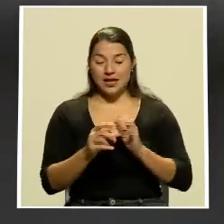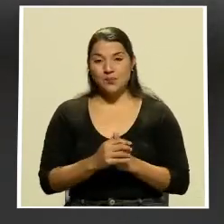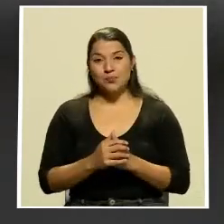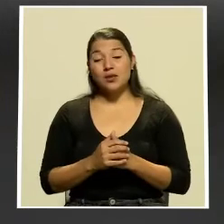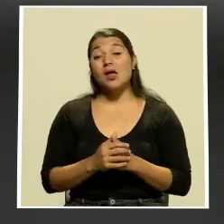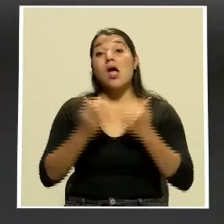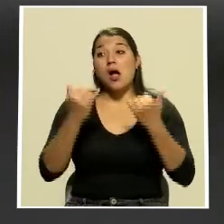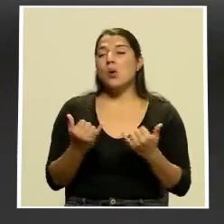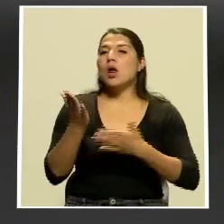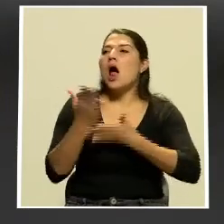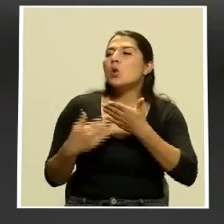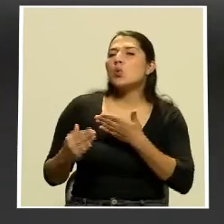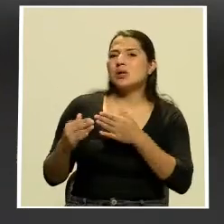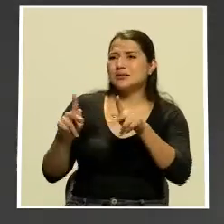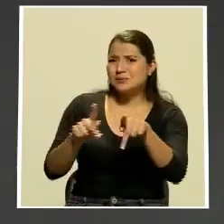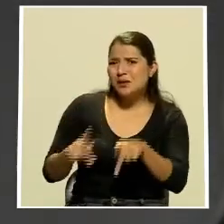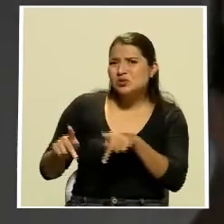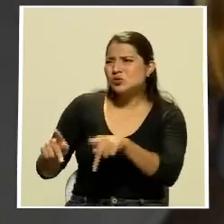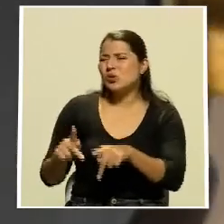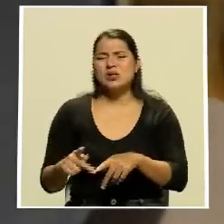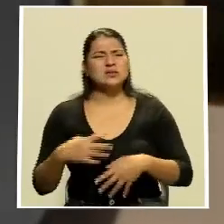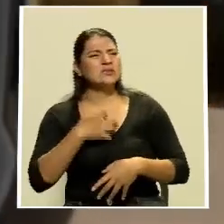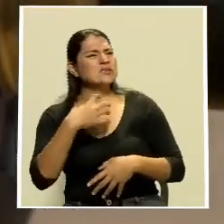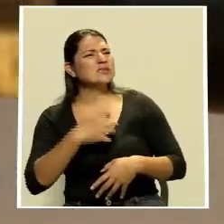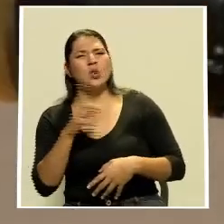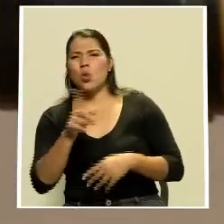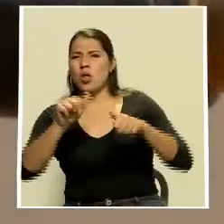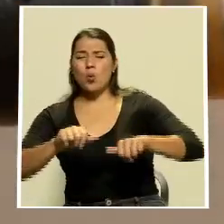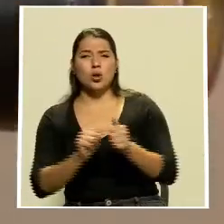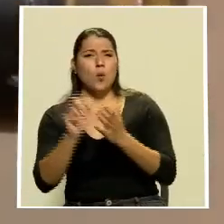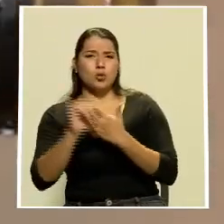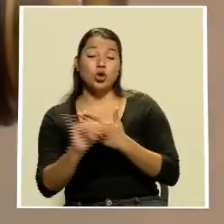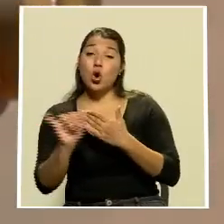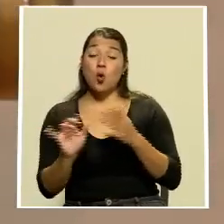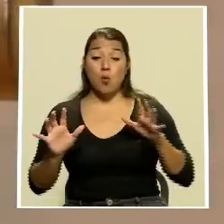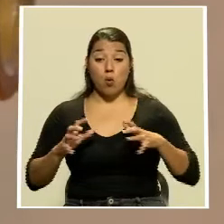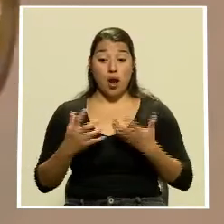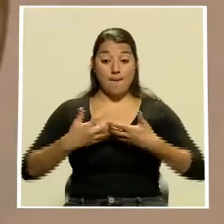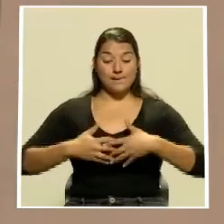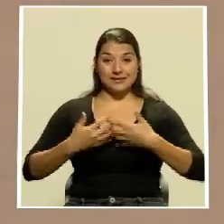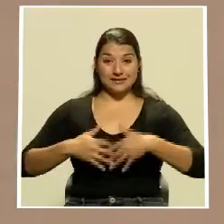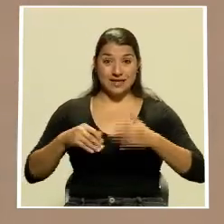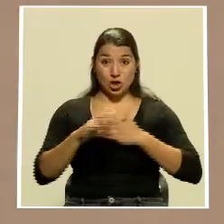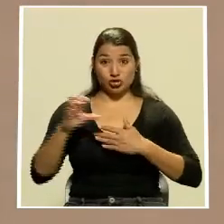se da luego de que algunos sectores se manifestaran en contra del proyecto entre ellos la cámara de industria de costa rica si en relación